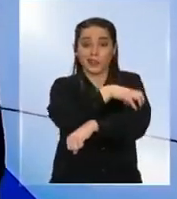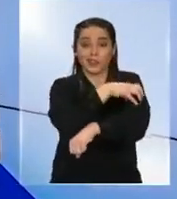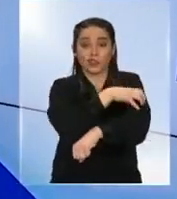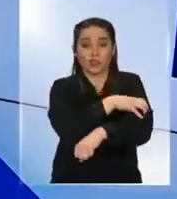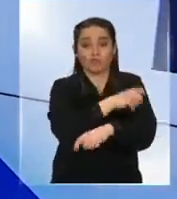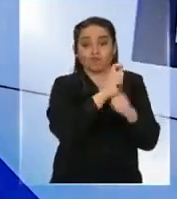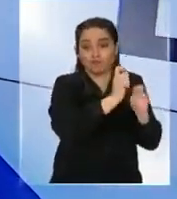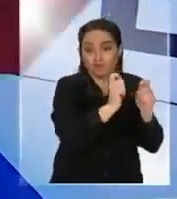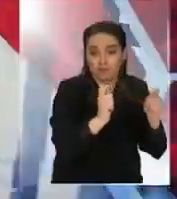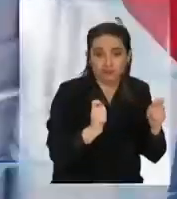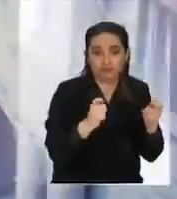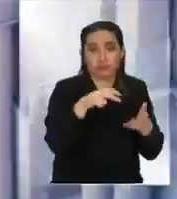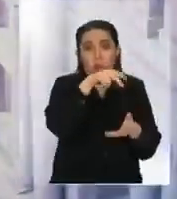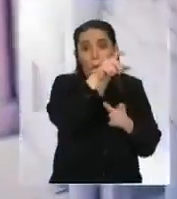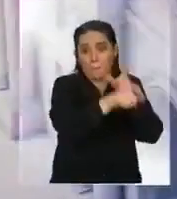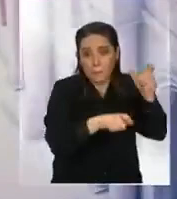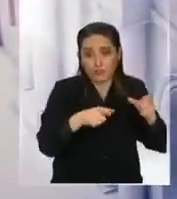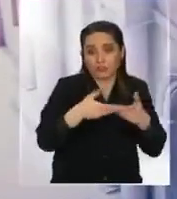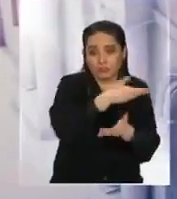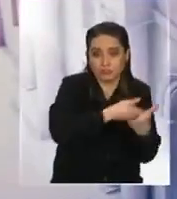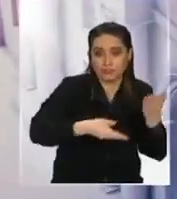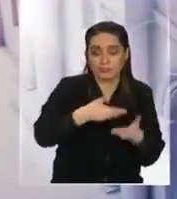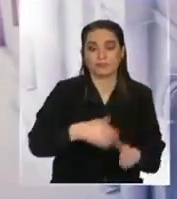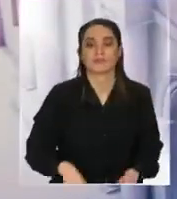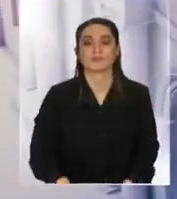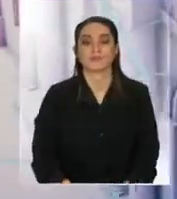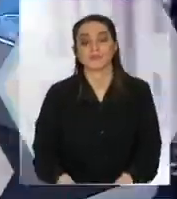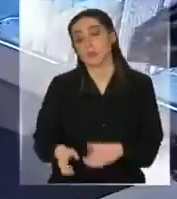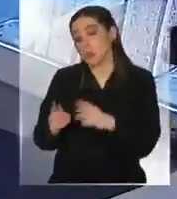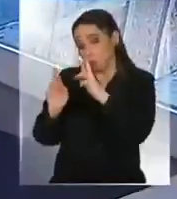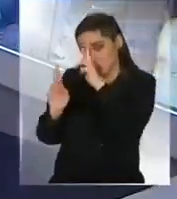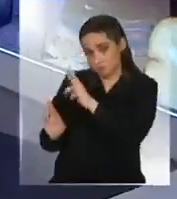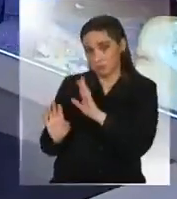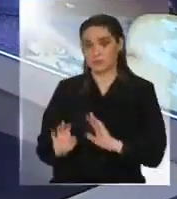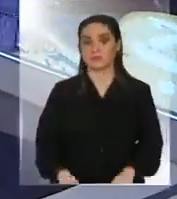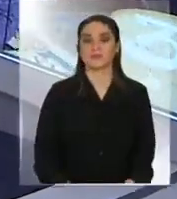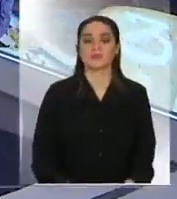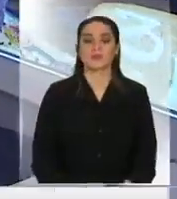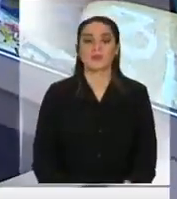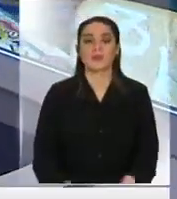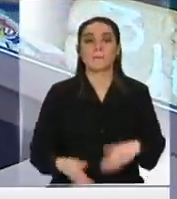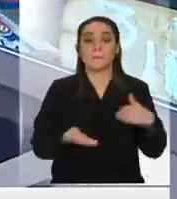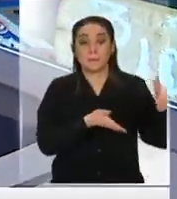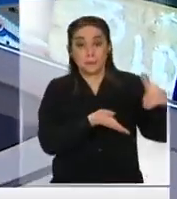bien vamos a la calle a ver ¿dónde me encuentro ahora? preguntas de la calle no es que nos vayamos nosotros a la calle